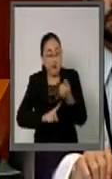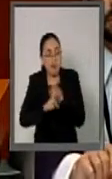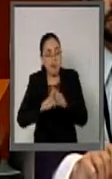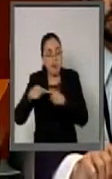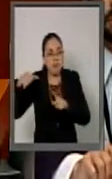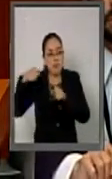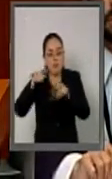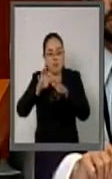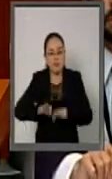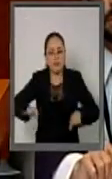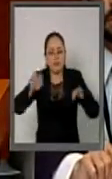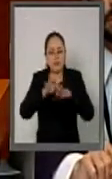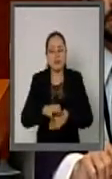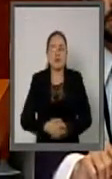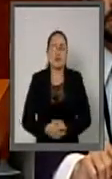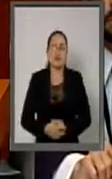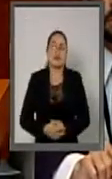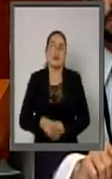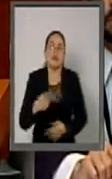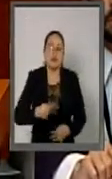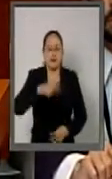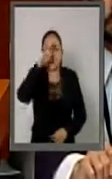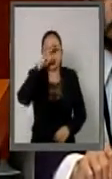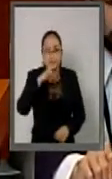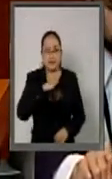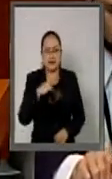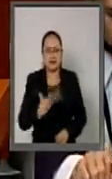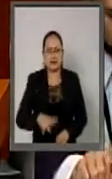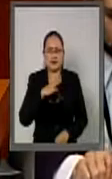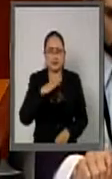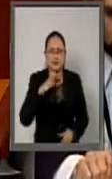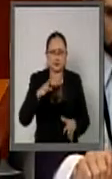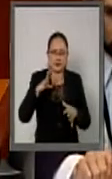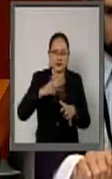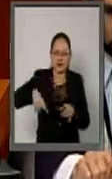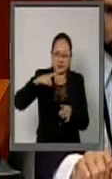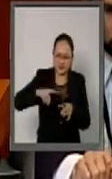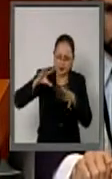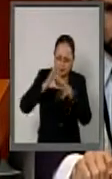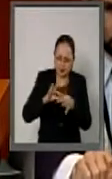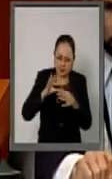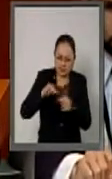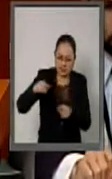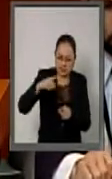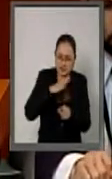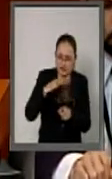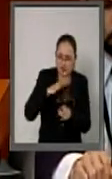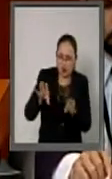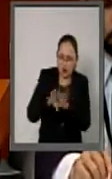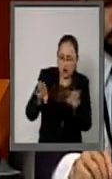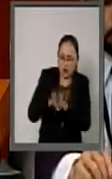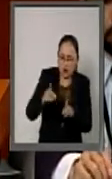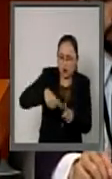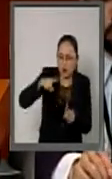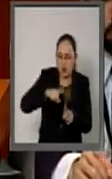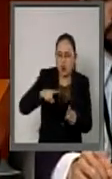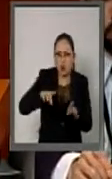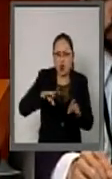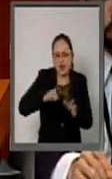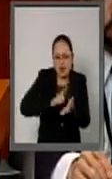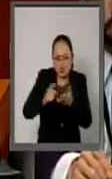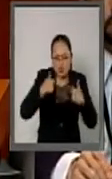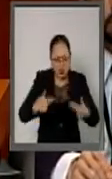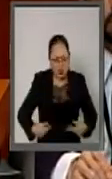Particularmente a México le preocupa la vulnerabilidad presupuestal del sistema interamericano de derechos